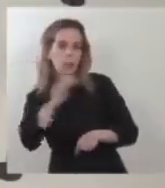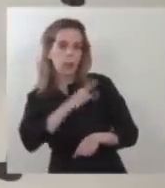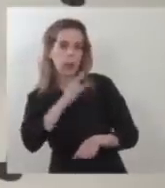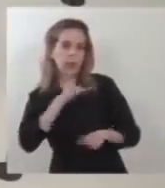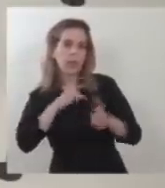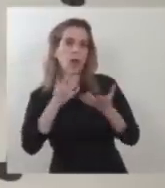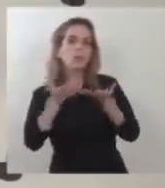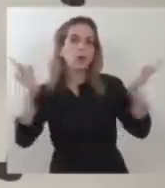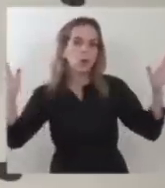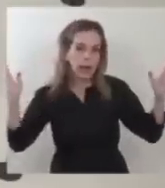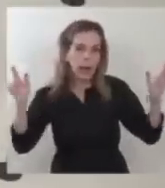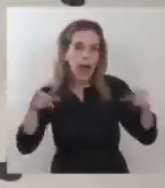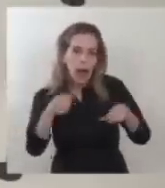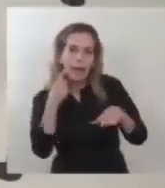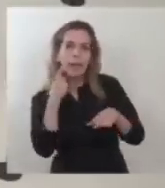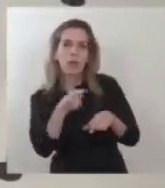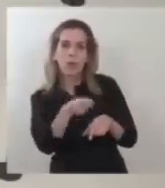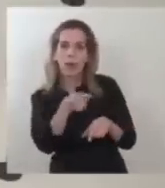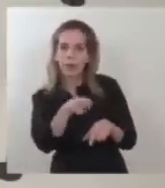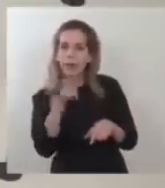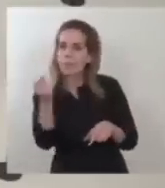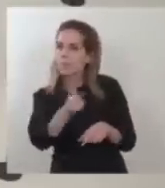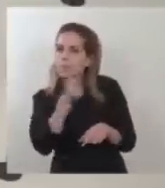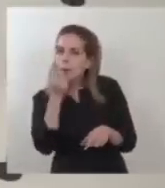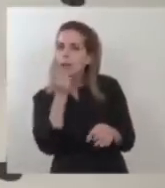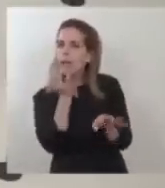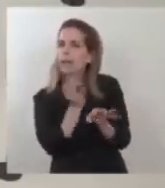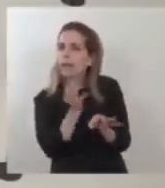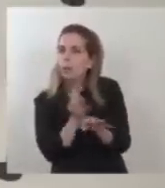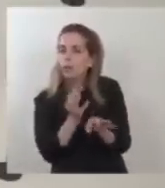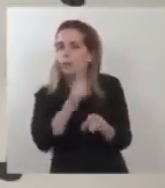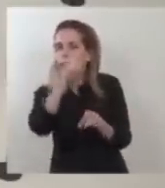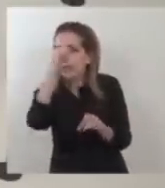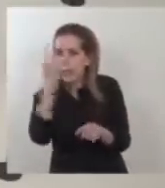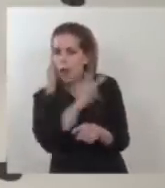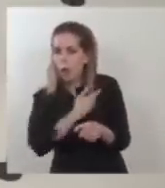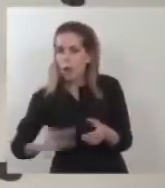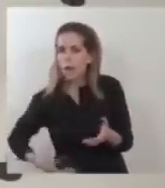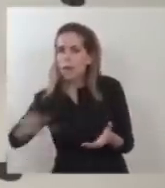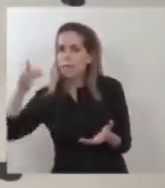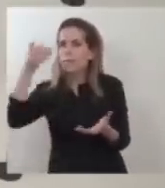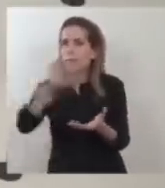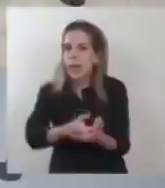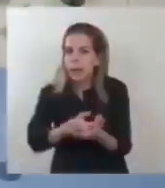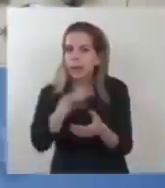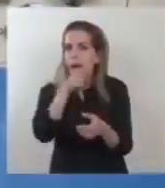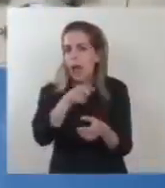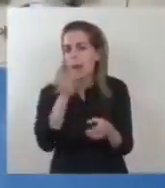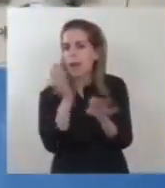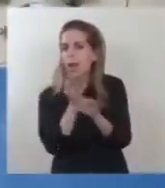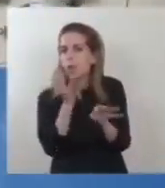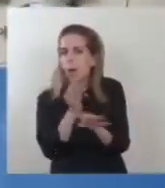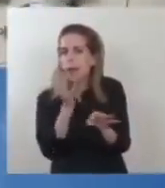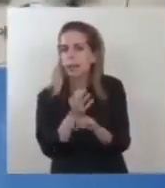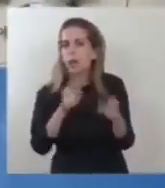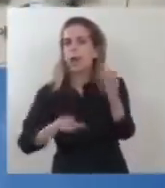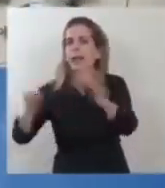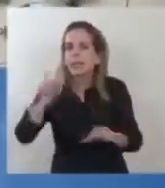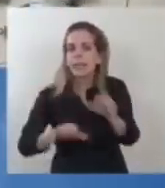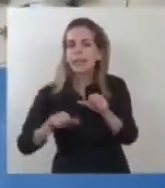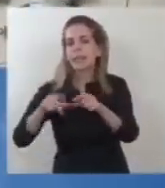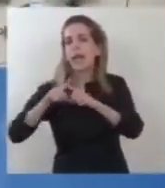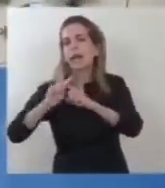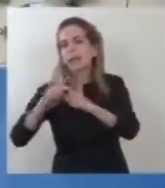Démonos cuenta, lo importante es que el Estado invierta en educación, en ciencia y